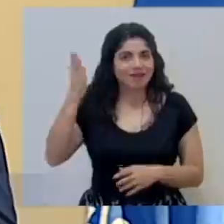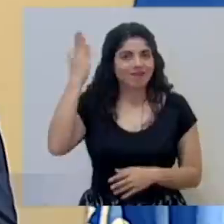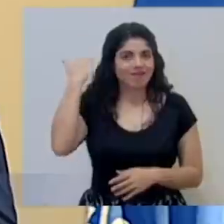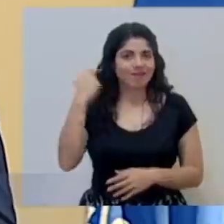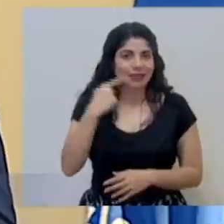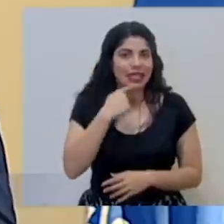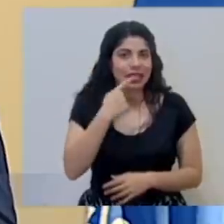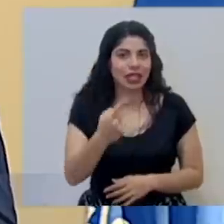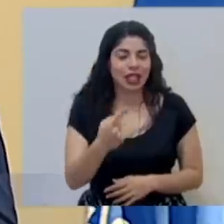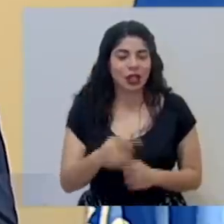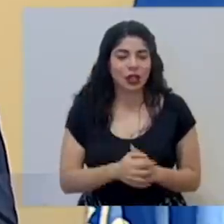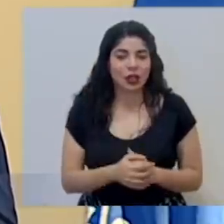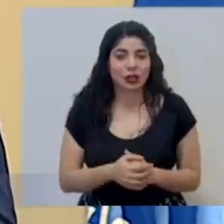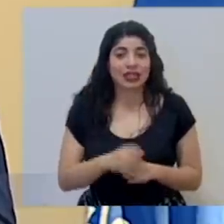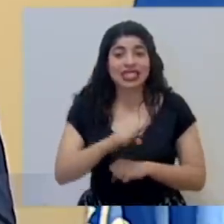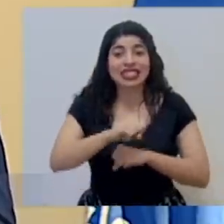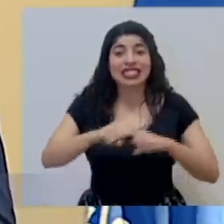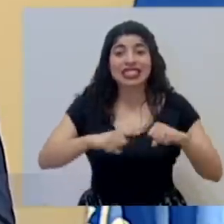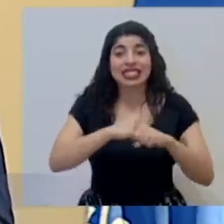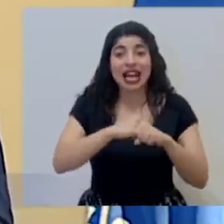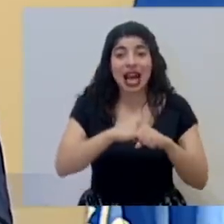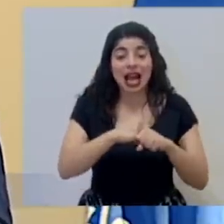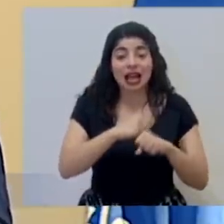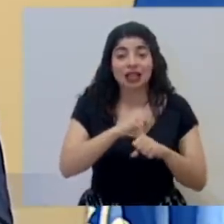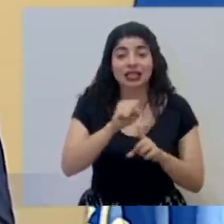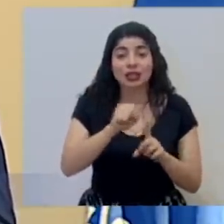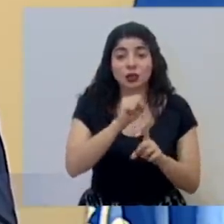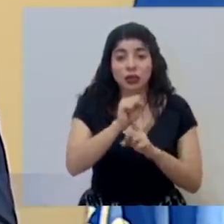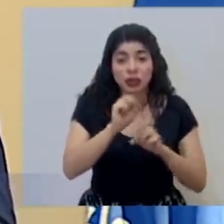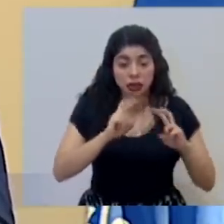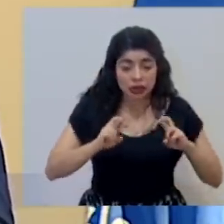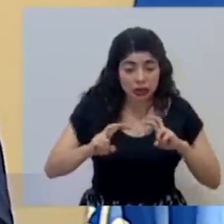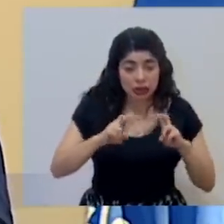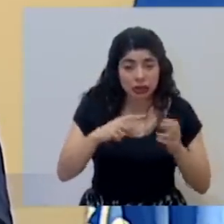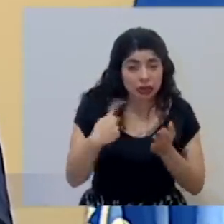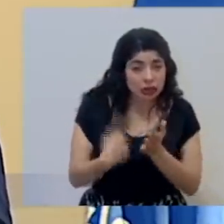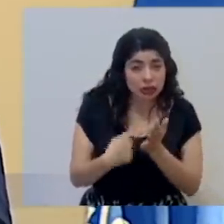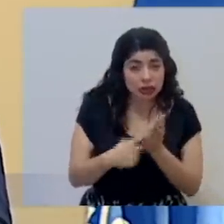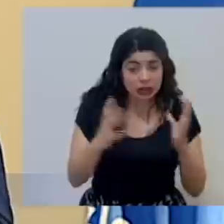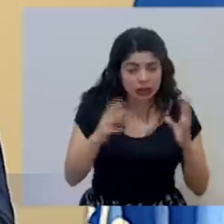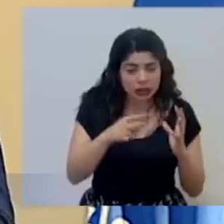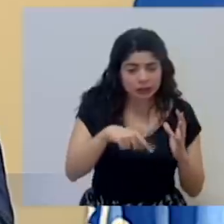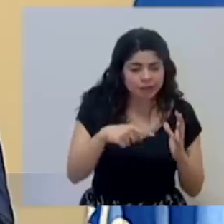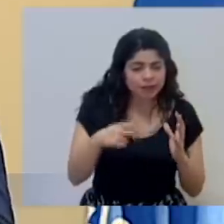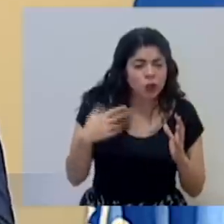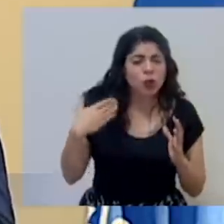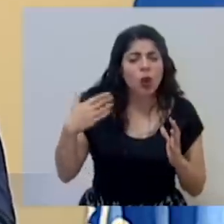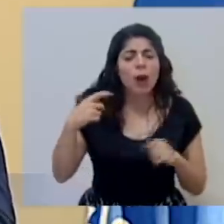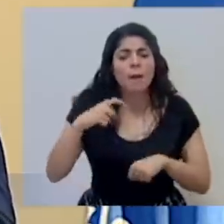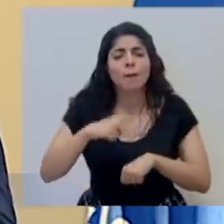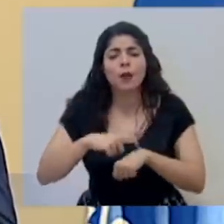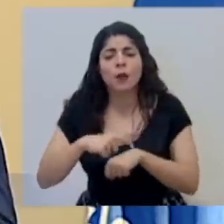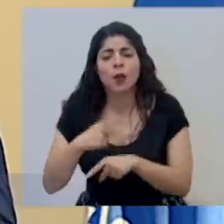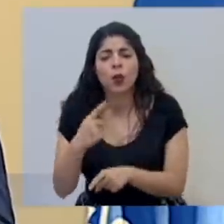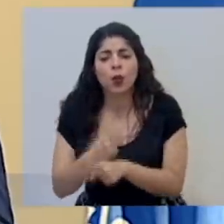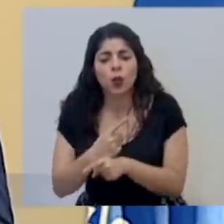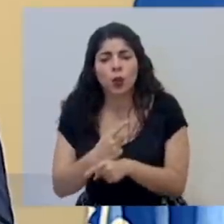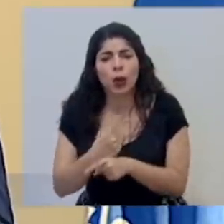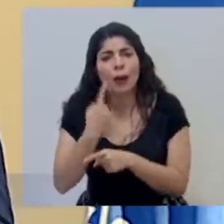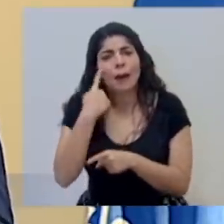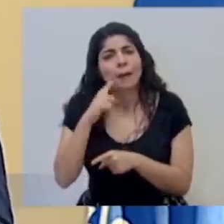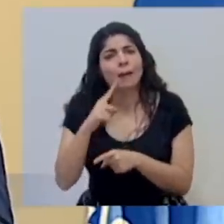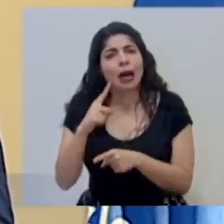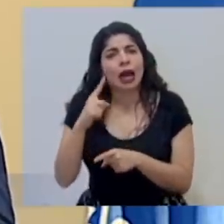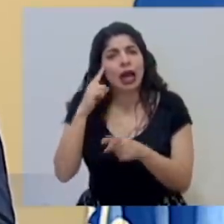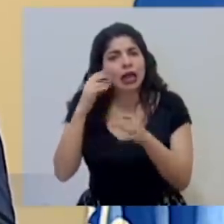tenemos nuestra sala de situación que está analizando todo en todo momento cuál sería el momento más oportuno para eventualmente